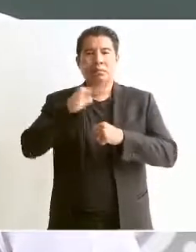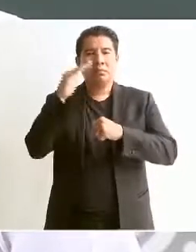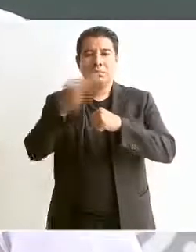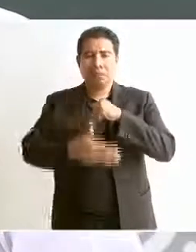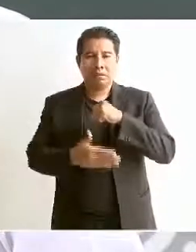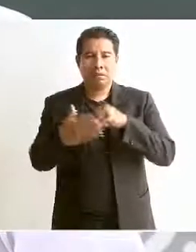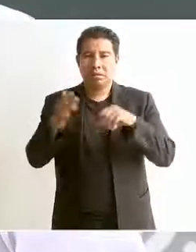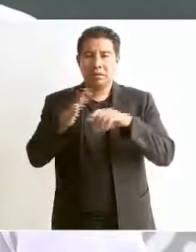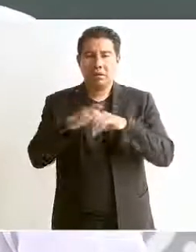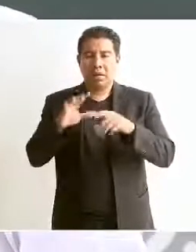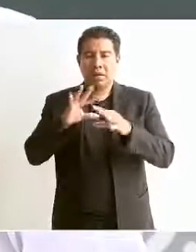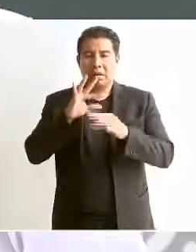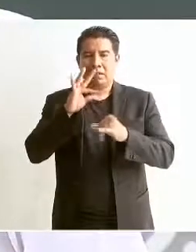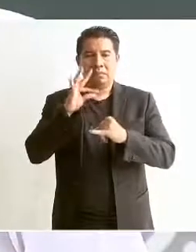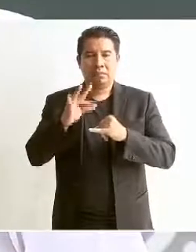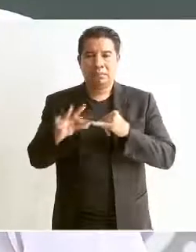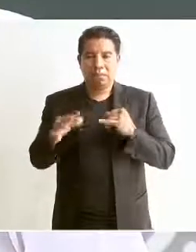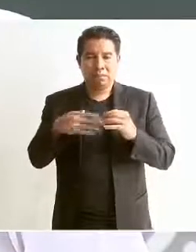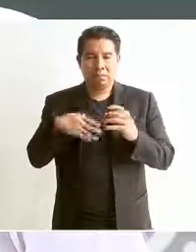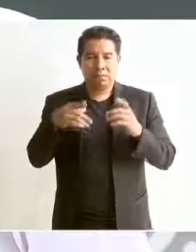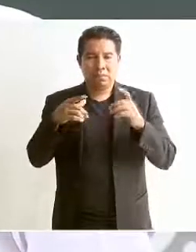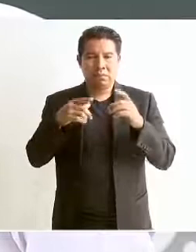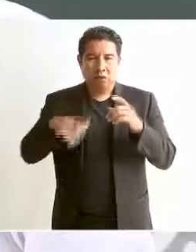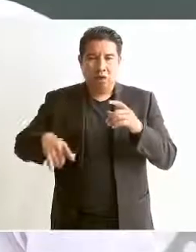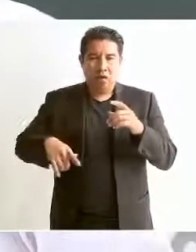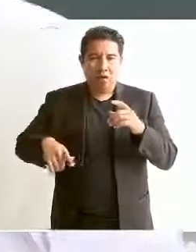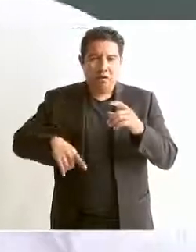me voy a ir a Palenque.